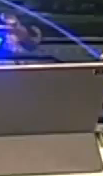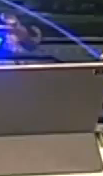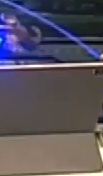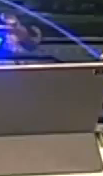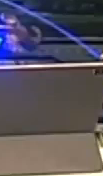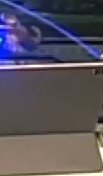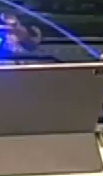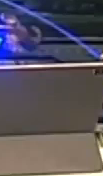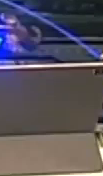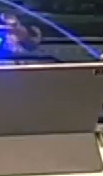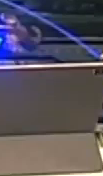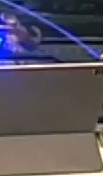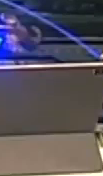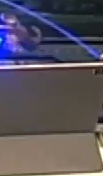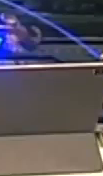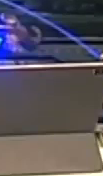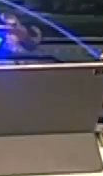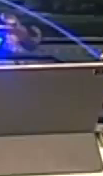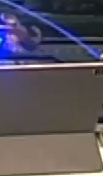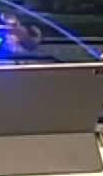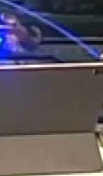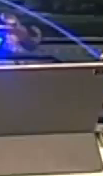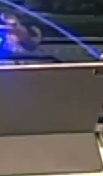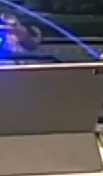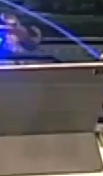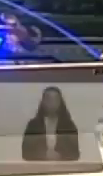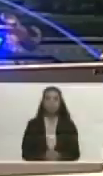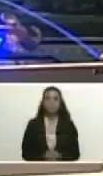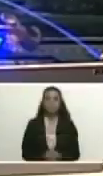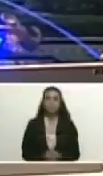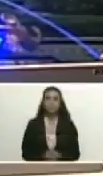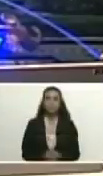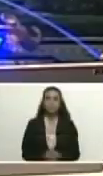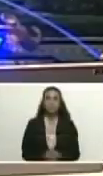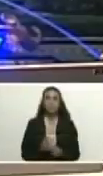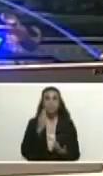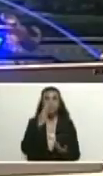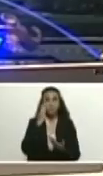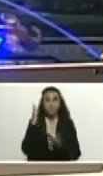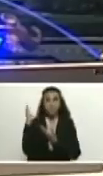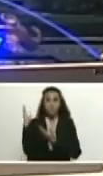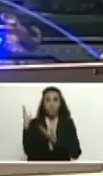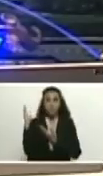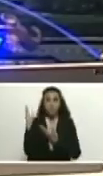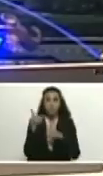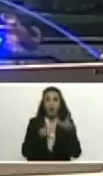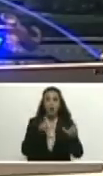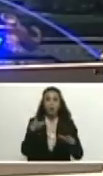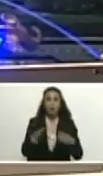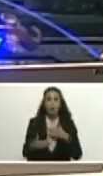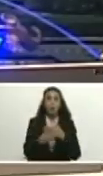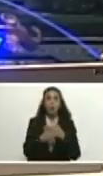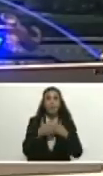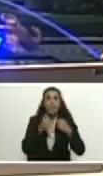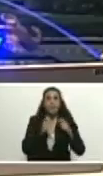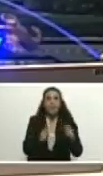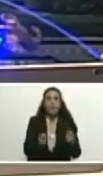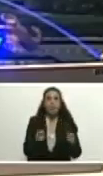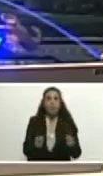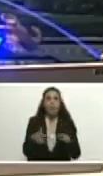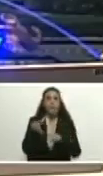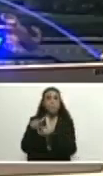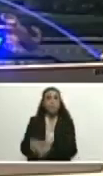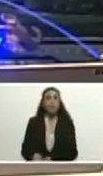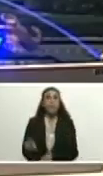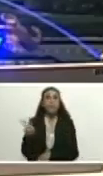gobiernos de derecha de América Latina y entonces eso nos obligó ellos tratando de hacernos un daño nos